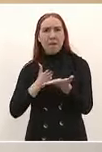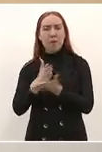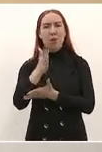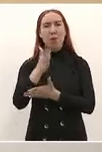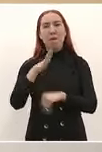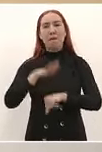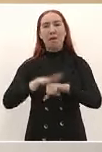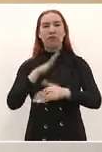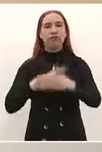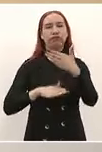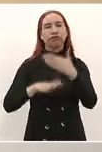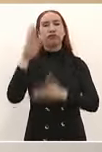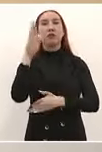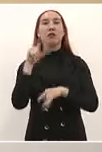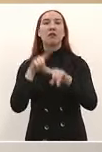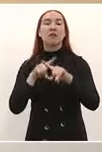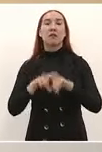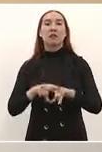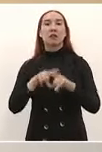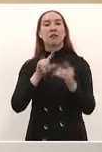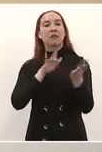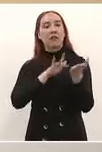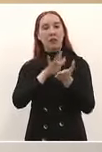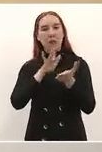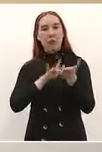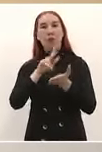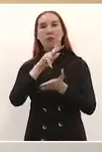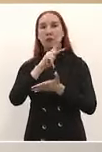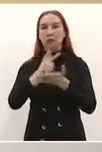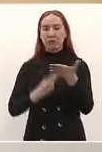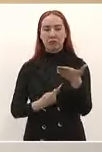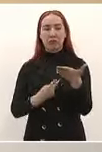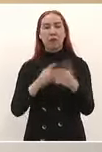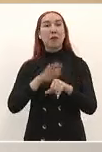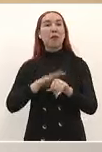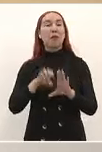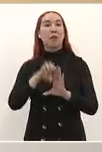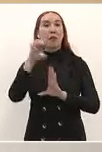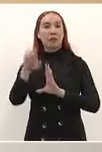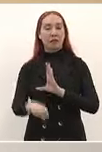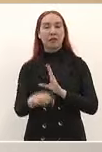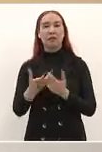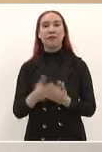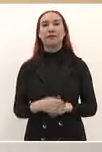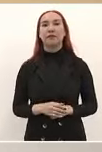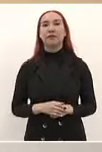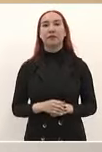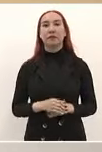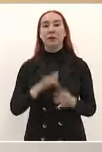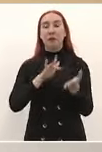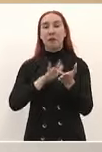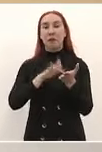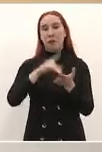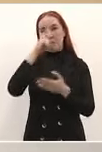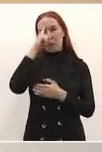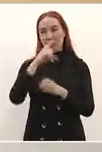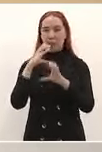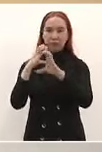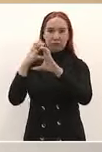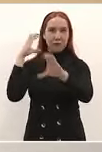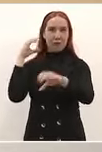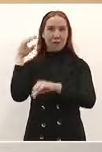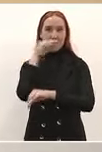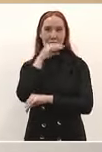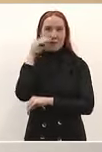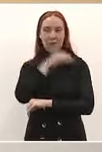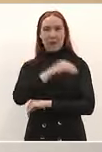Implementamos programas inéditos en el país, como el programa Mi Pase, que da transporte gratuito a los estudiantes de